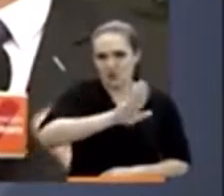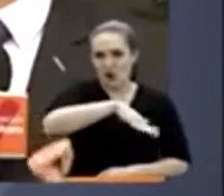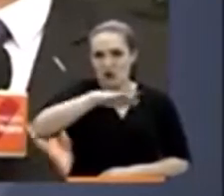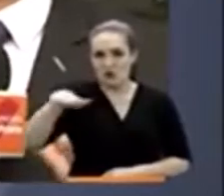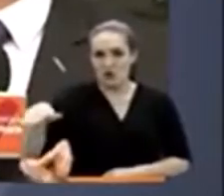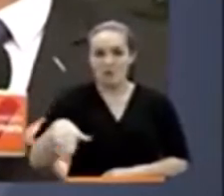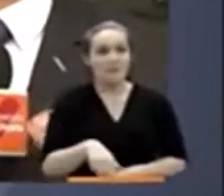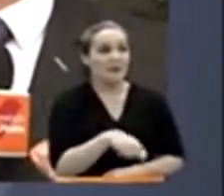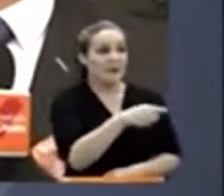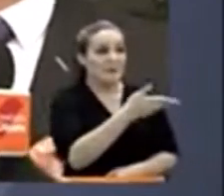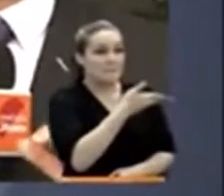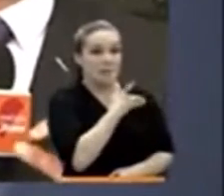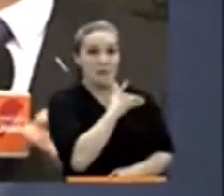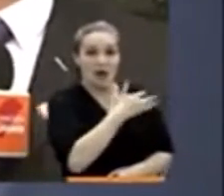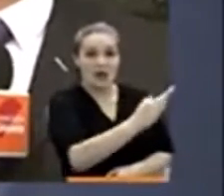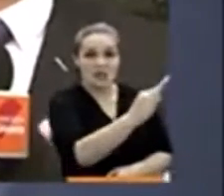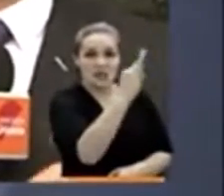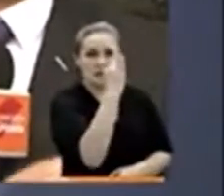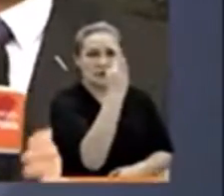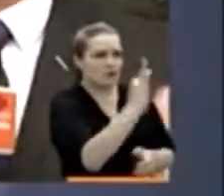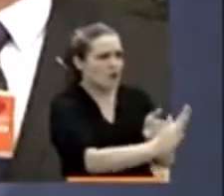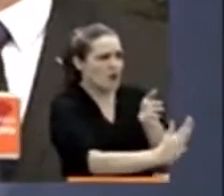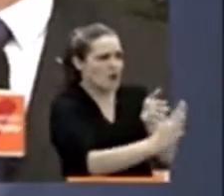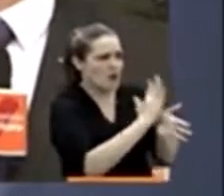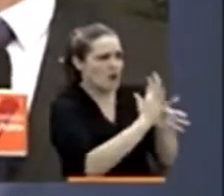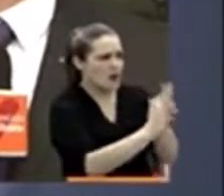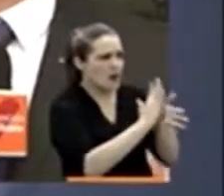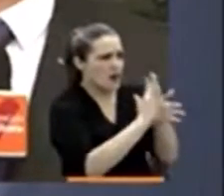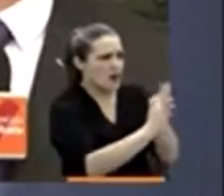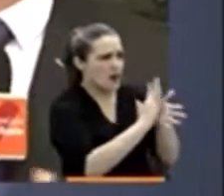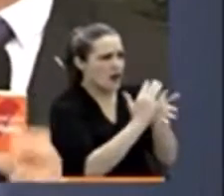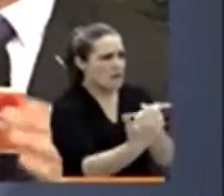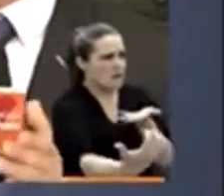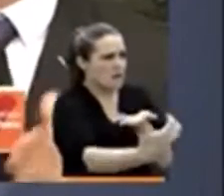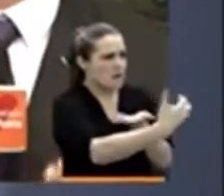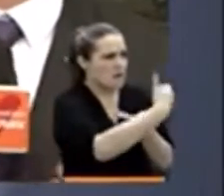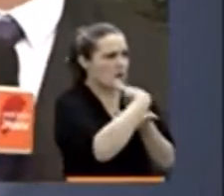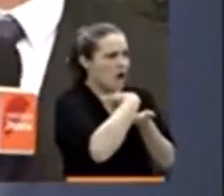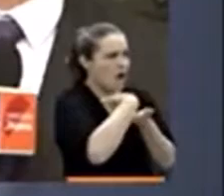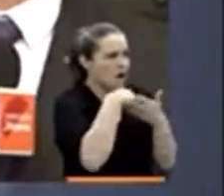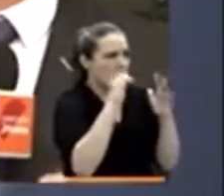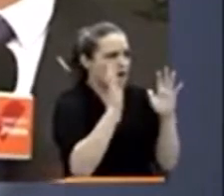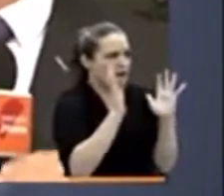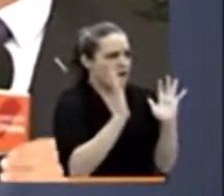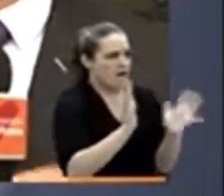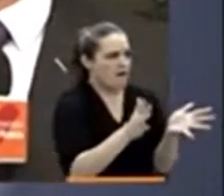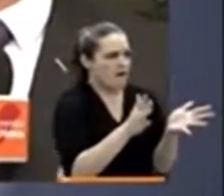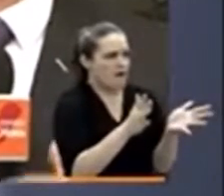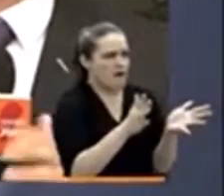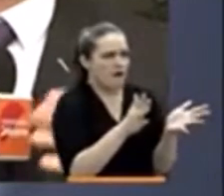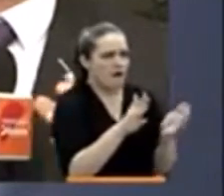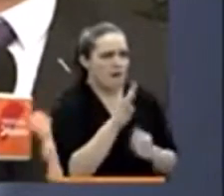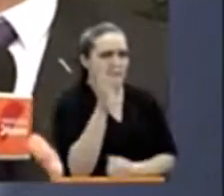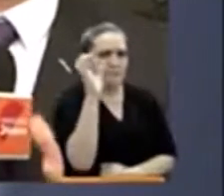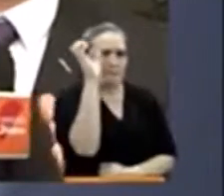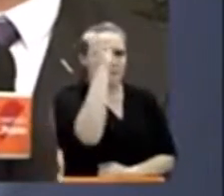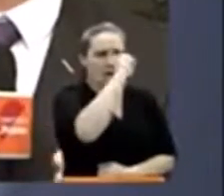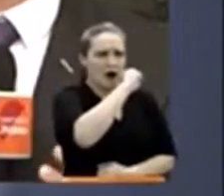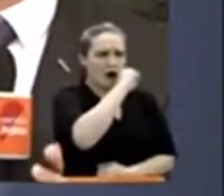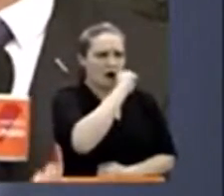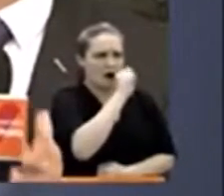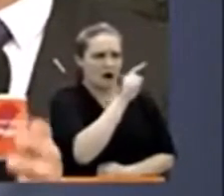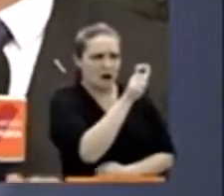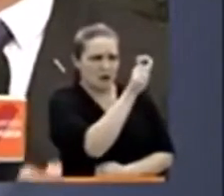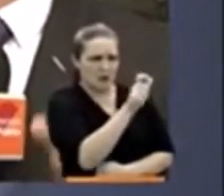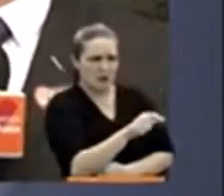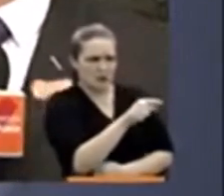Maximiliano fue bastante clave para las autoridades, recopilar los testimonios de ella porque lograron evidenciar bastante inconsistencia